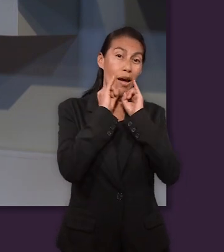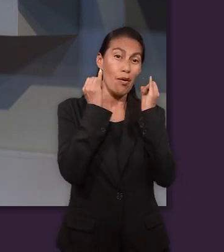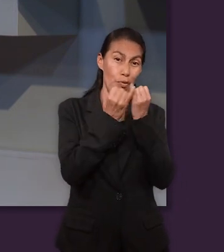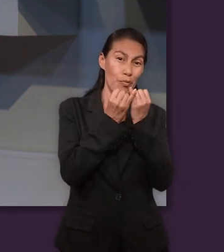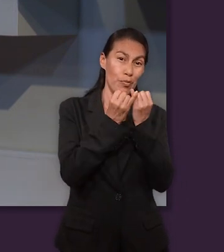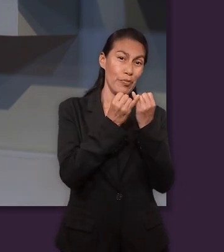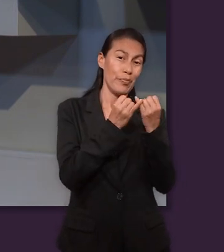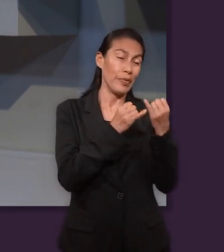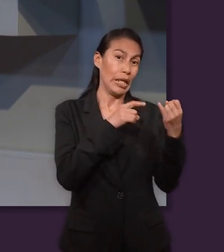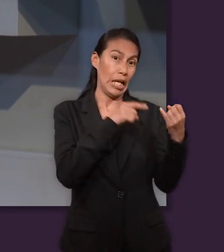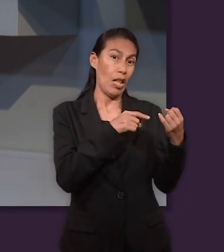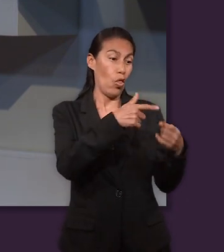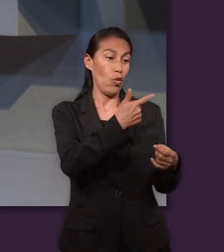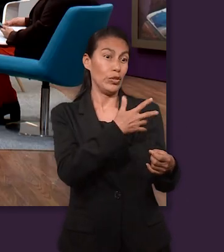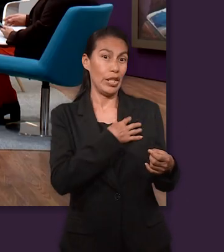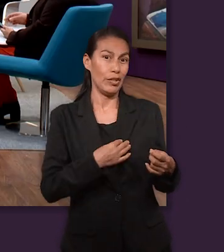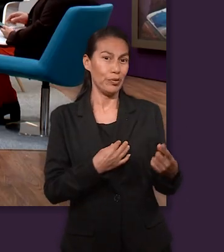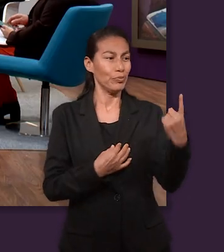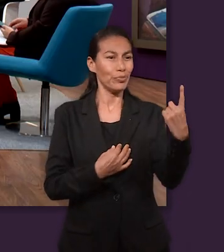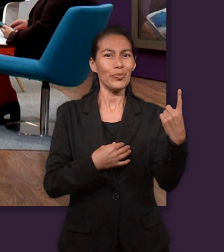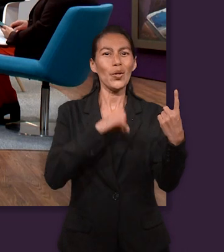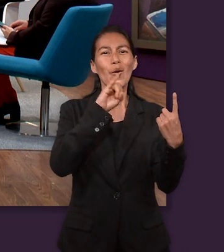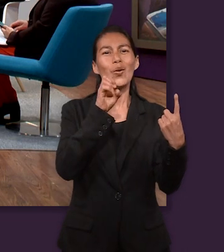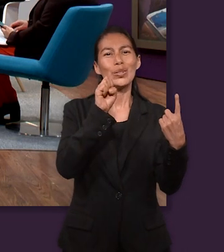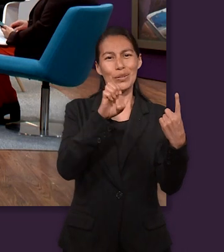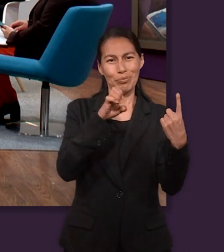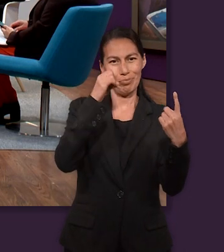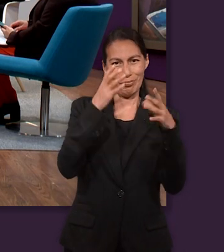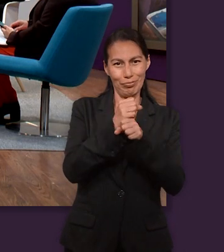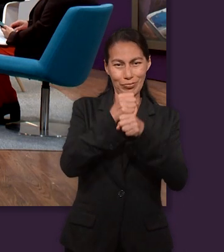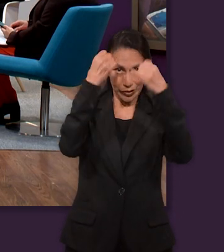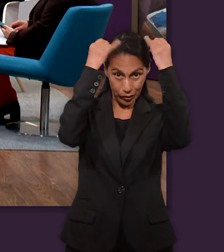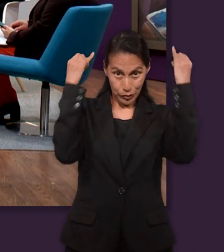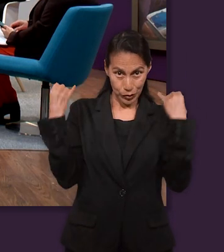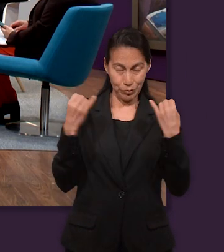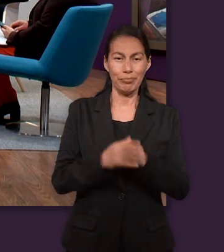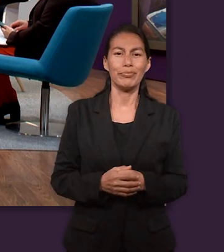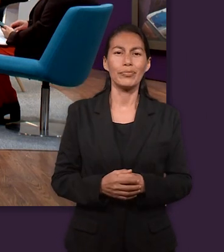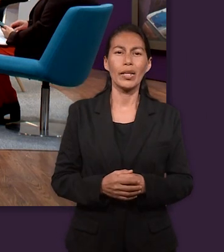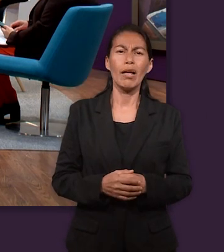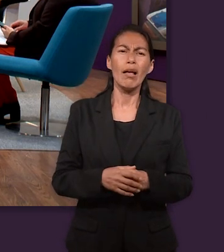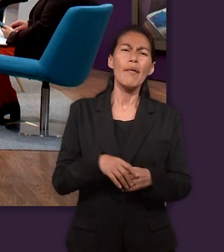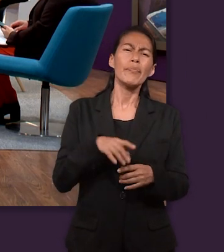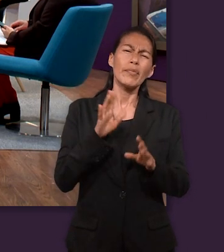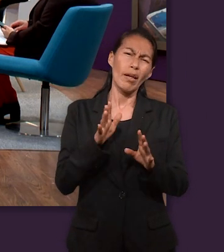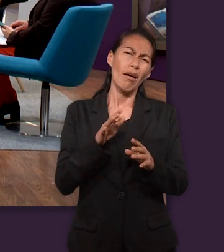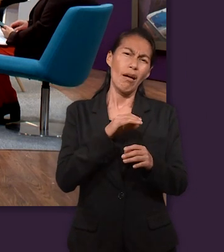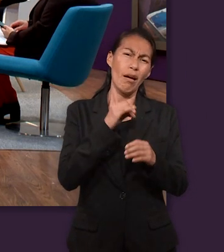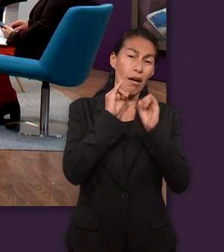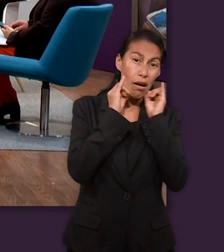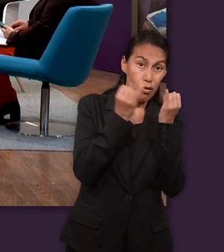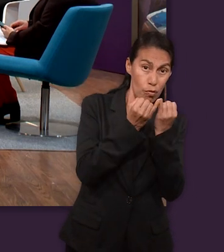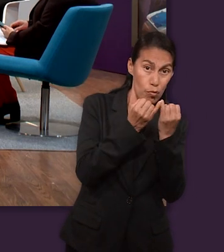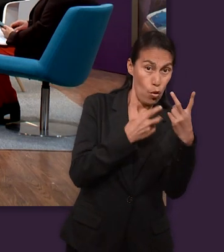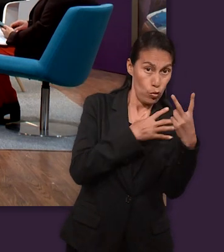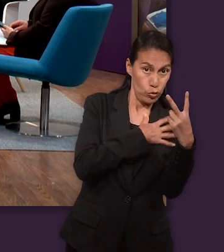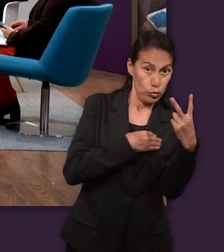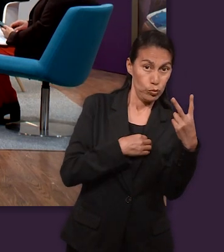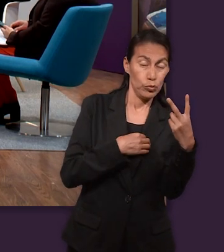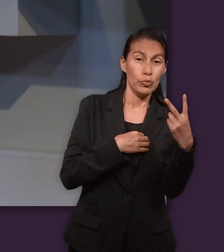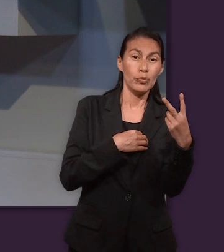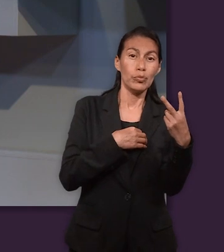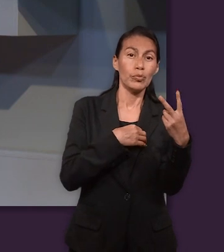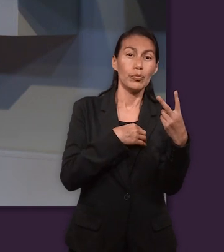de Jacob. Sabemos que Jacob, ya lo platicamos, que Jacob tenía la preferencia entre sus dos esposas.